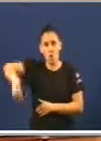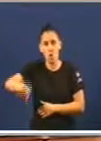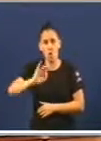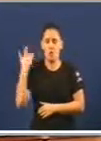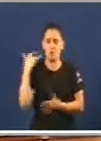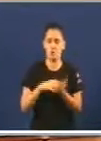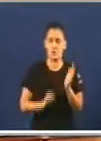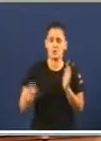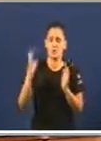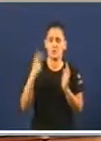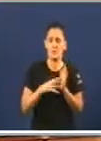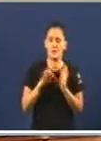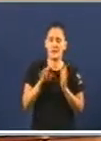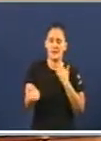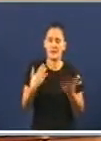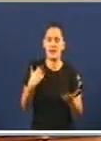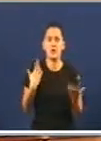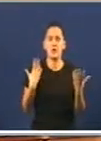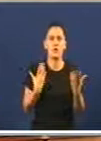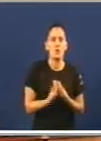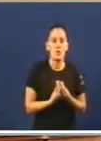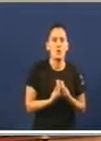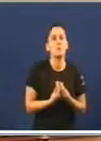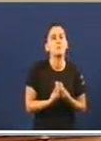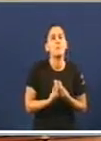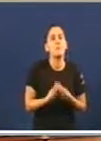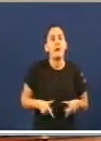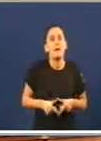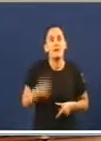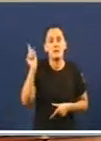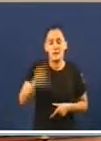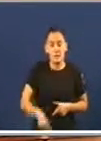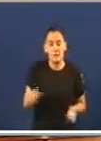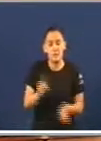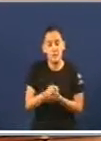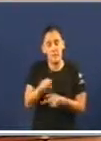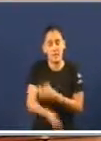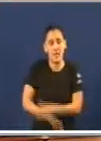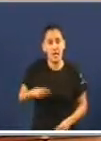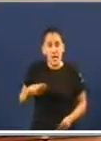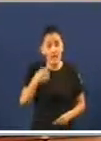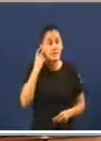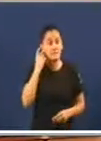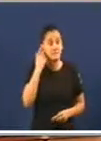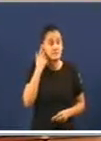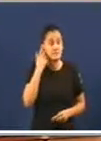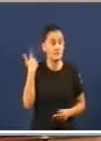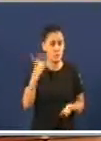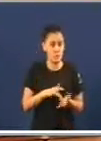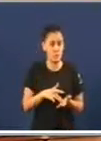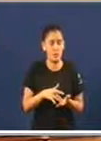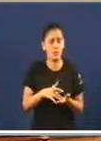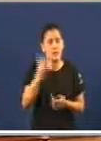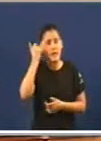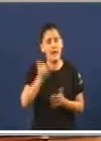sobre a relación de atención da endometriose. Estamos outra vez debatindo en esta Cámara. Tamén foi aprobada unha iniciativa do Grupo de